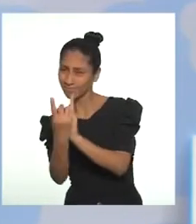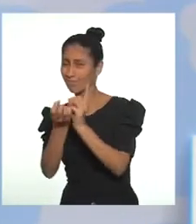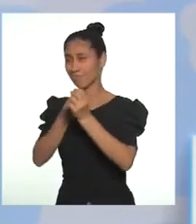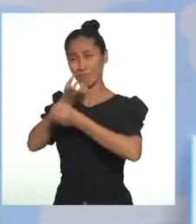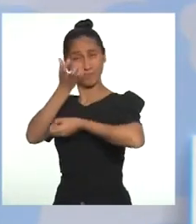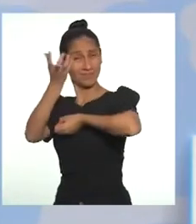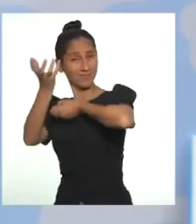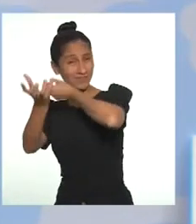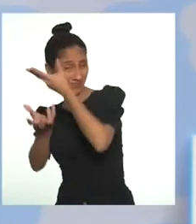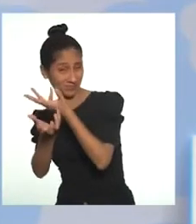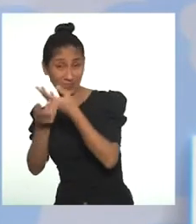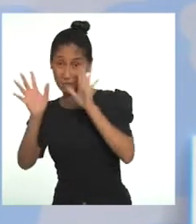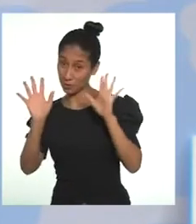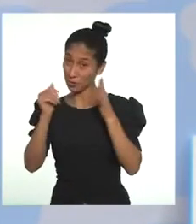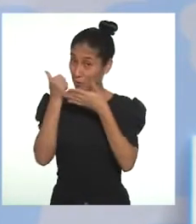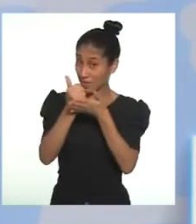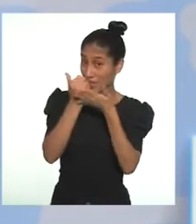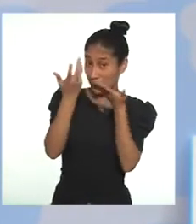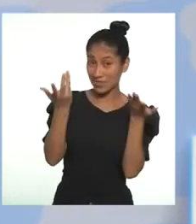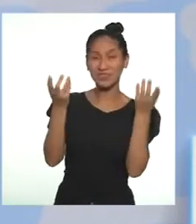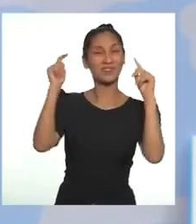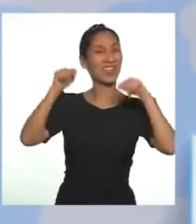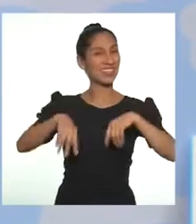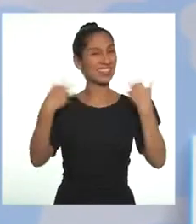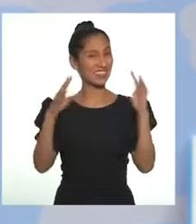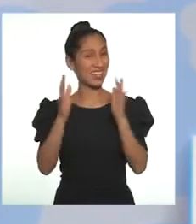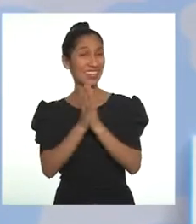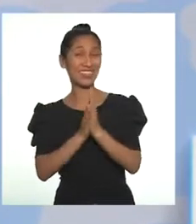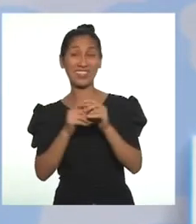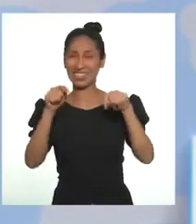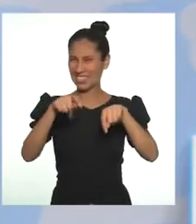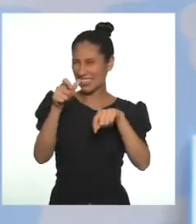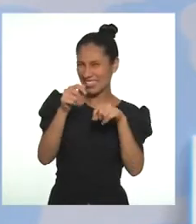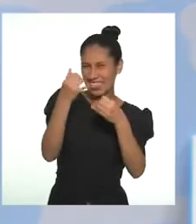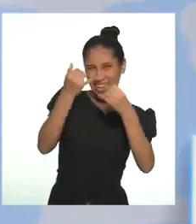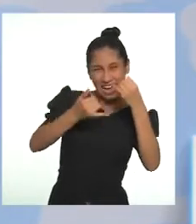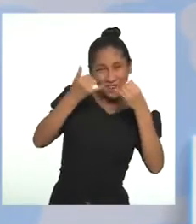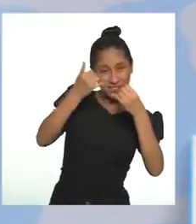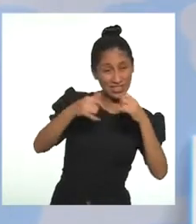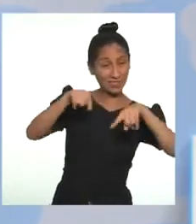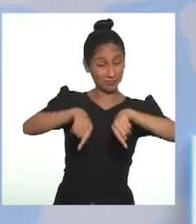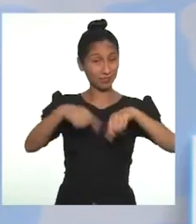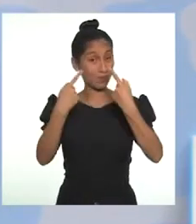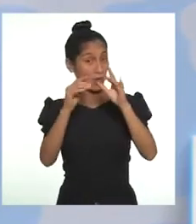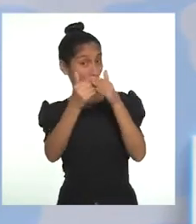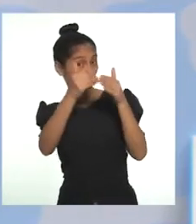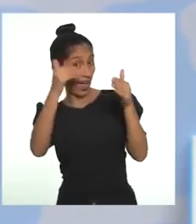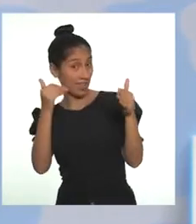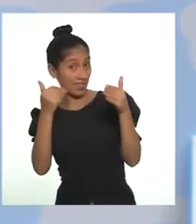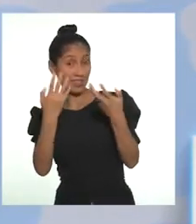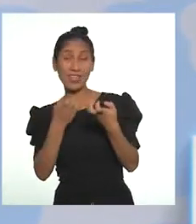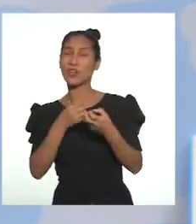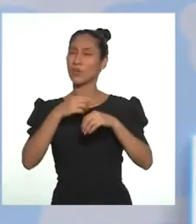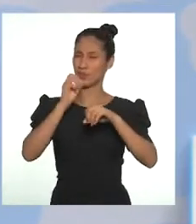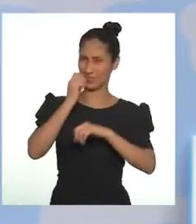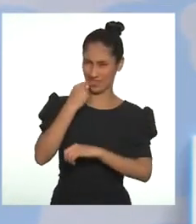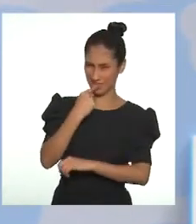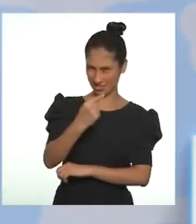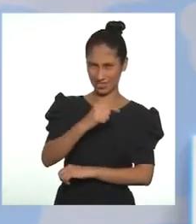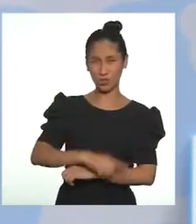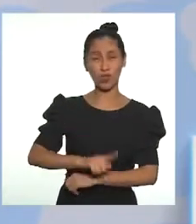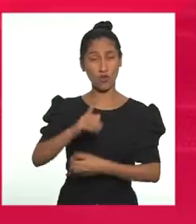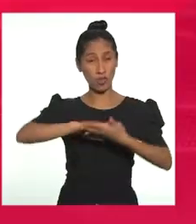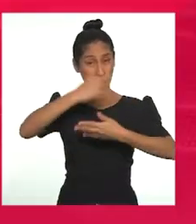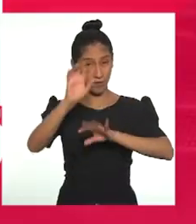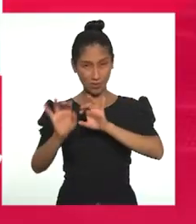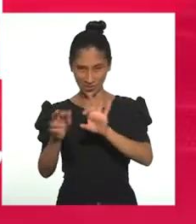Espero esto sirva. Ahora sí, creo que vamos llegando al final de nuestro programa. Pero antes, quiero dejarles un dato que